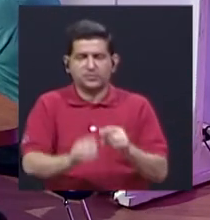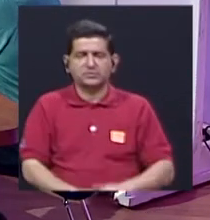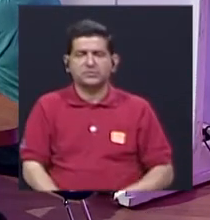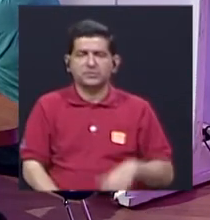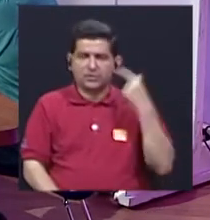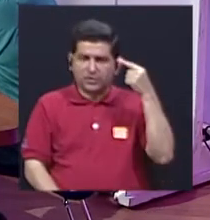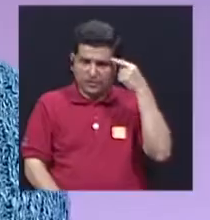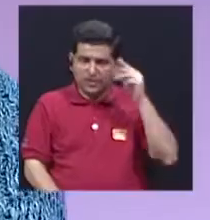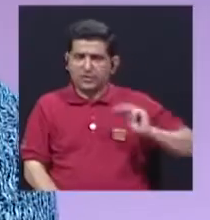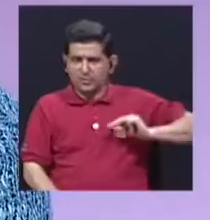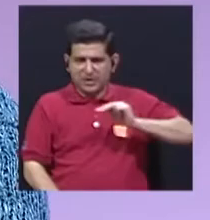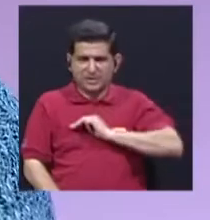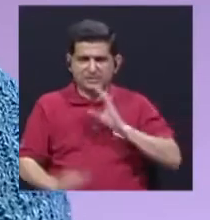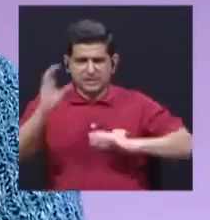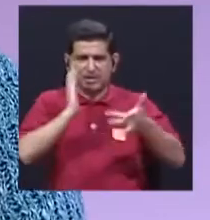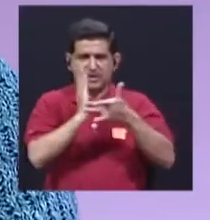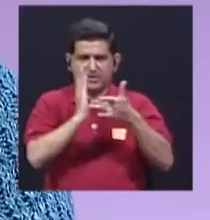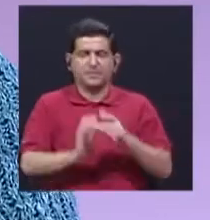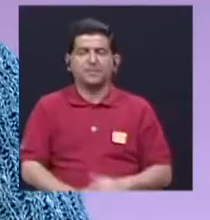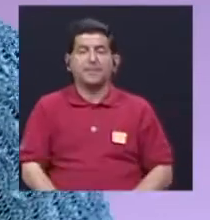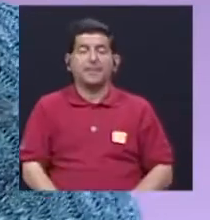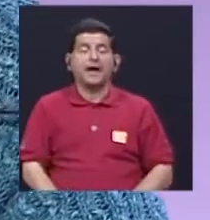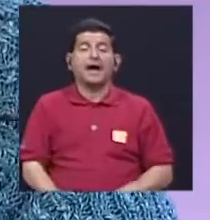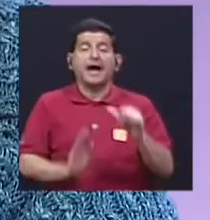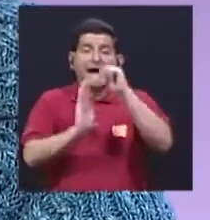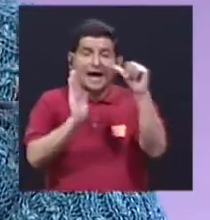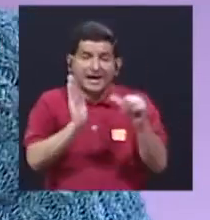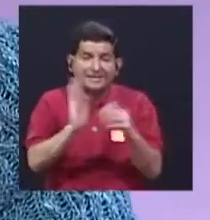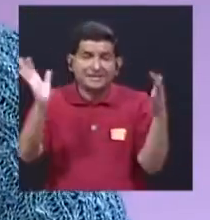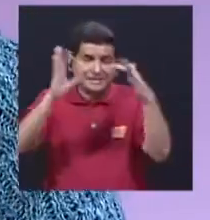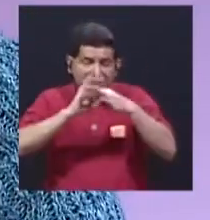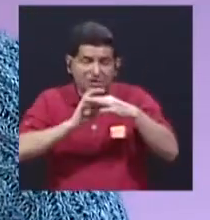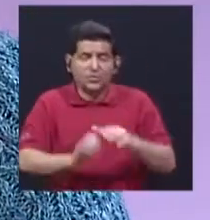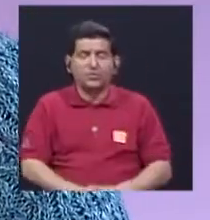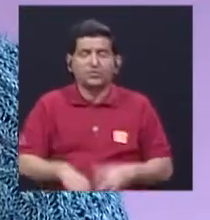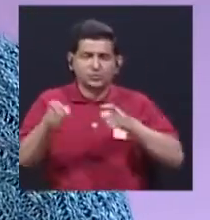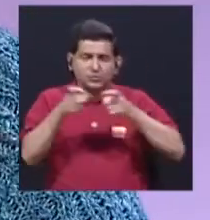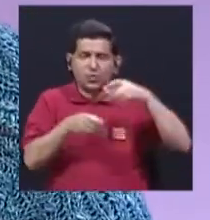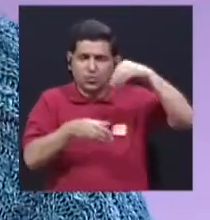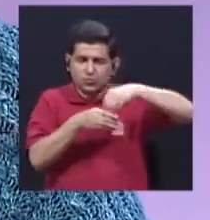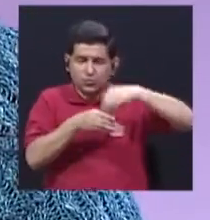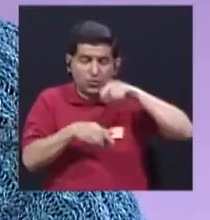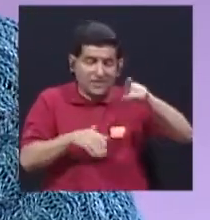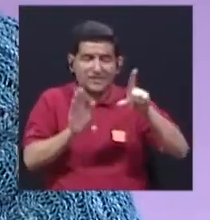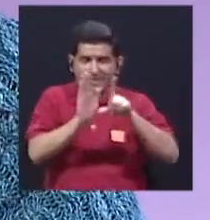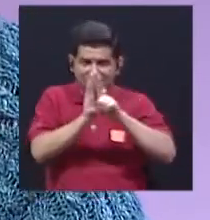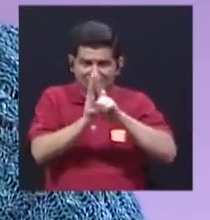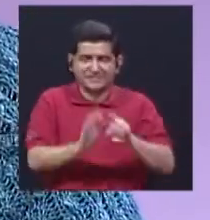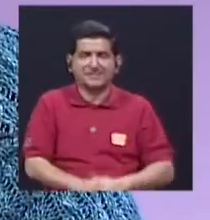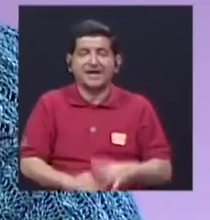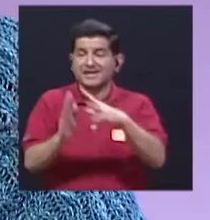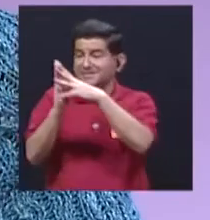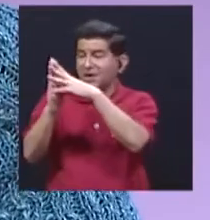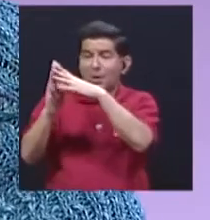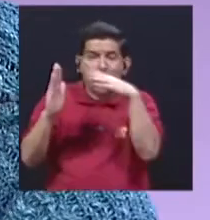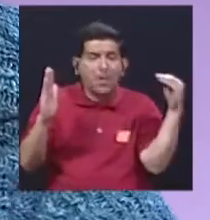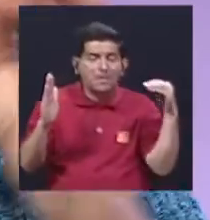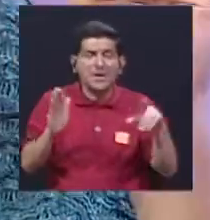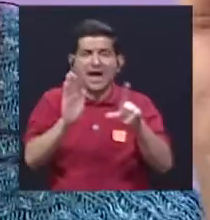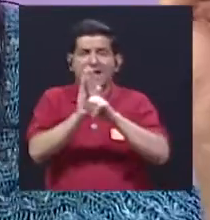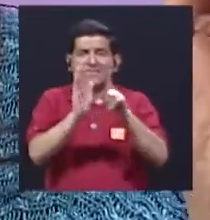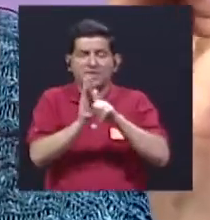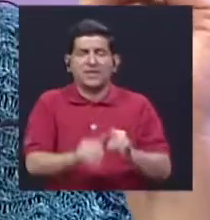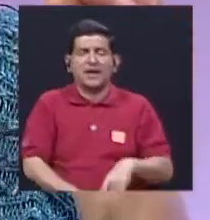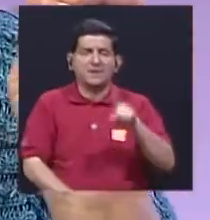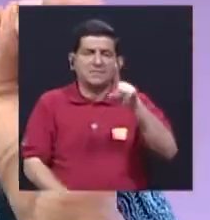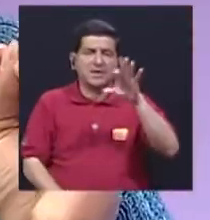del MISIT, precisamente los artículos que se refieren a regulación de contenidos son artículos copiados de la ley